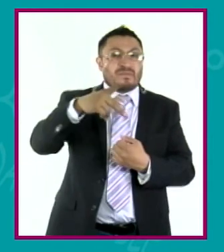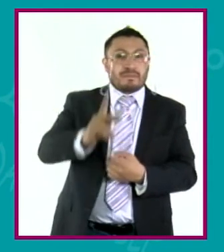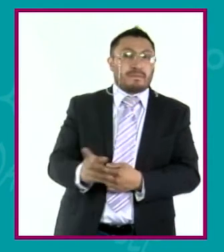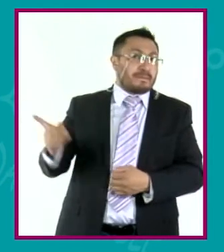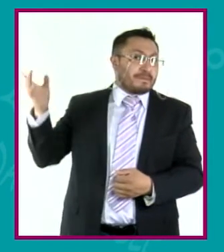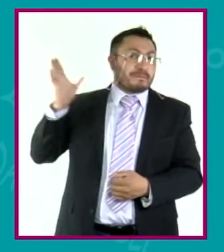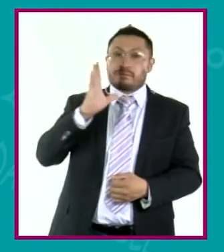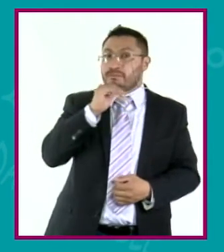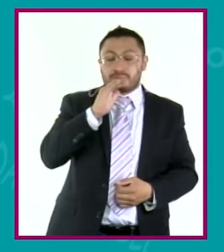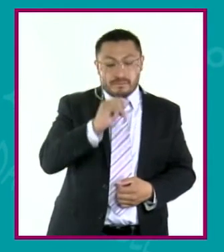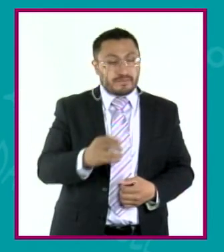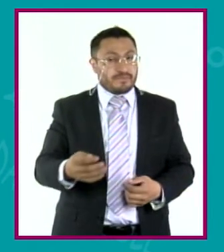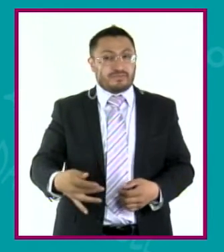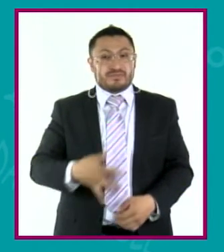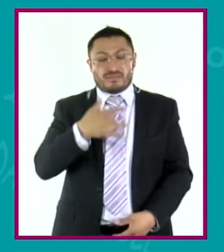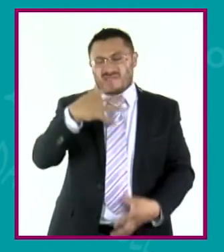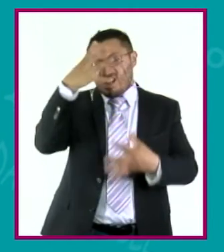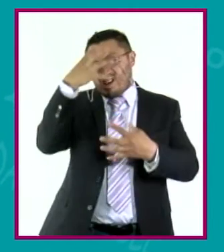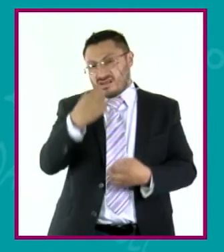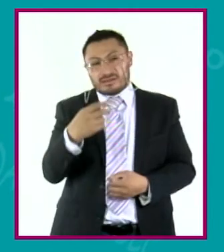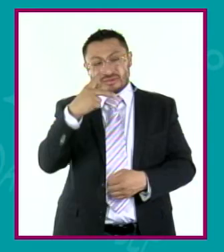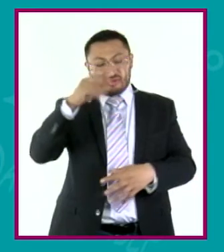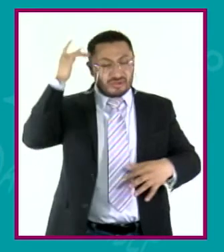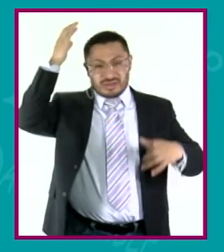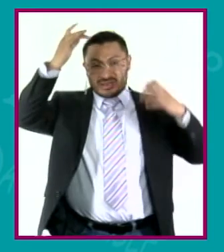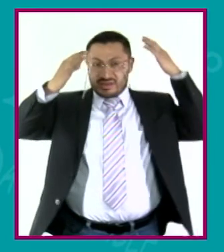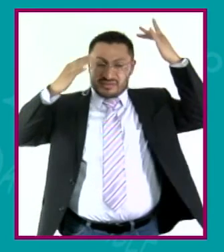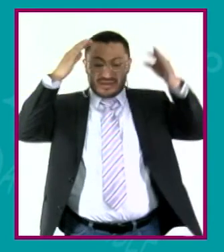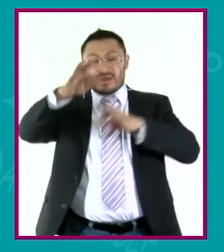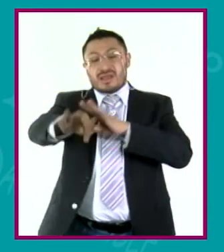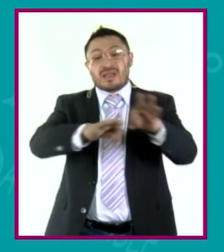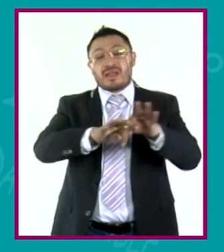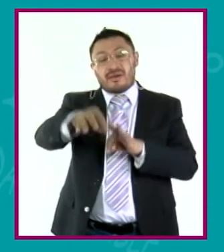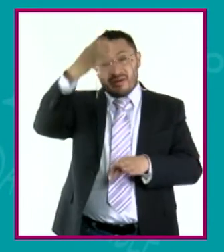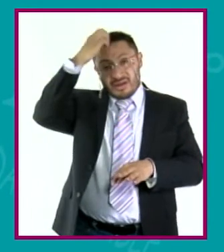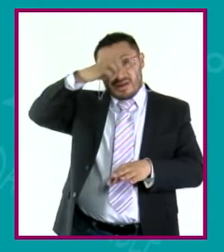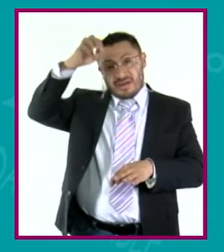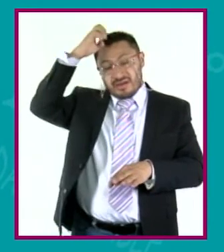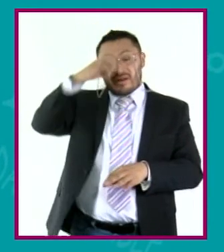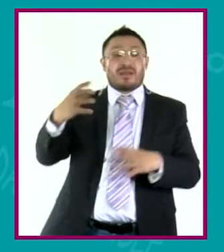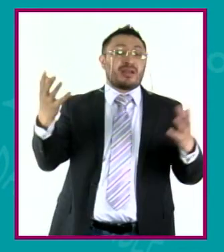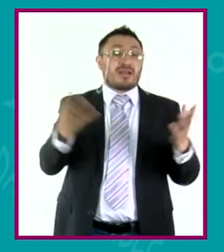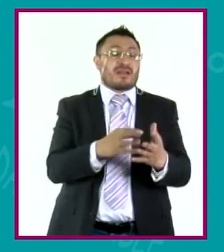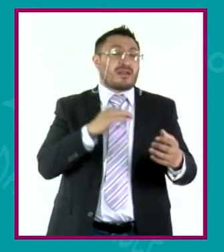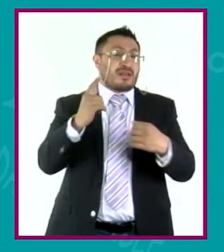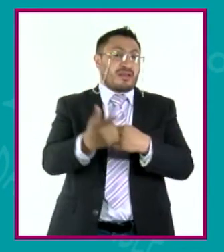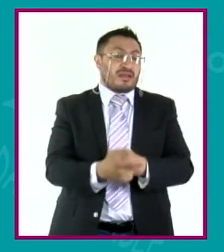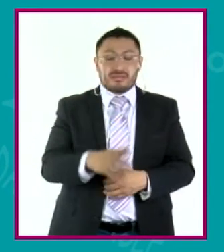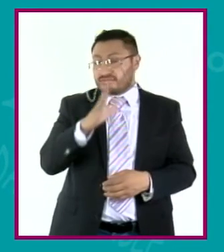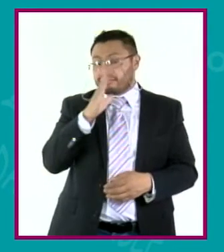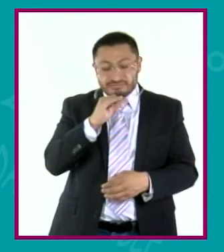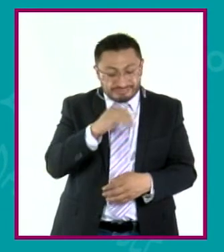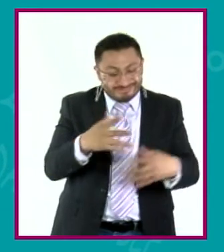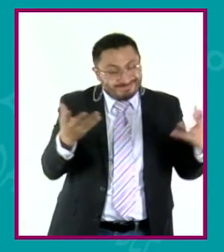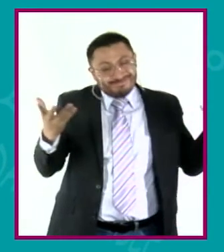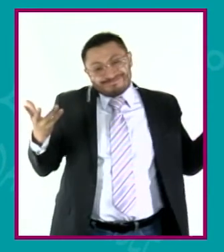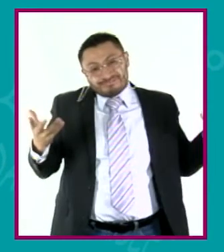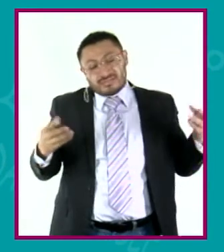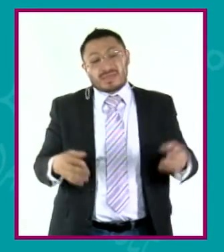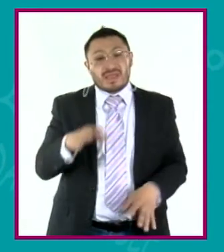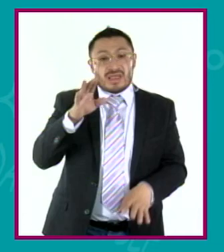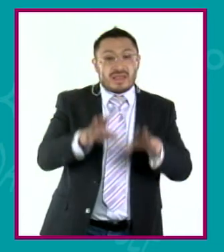creatividad, ahí sí, todo su trabajo, toda su experiencia, lo trató de hacer en algo que no pudo, y muchas veces a la siguiente